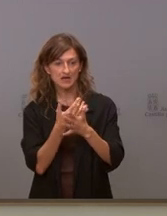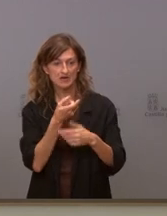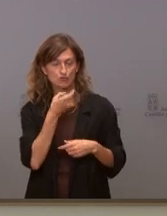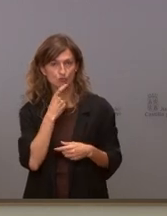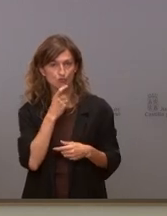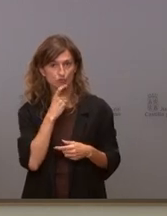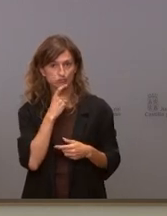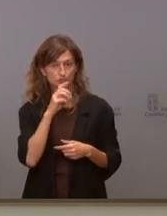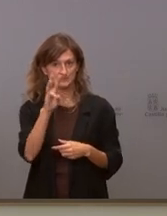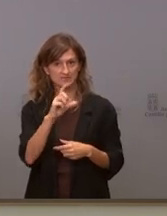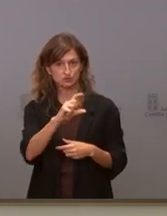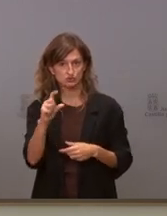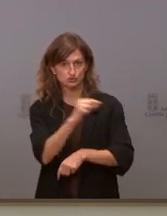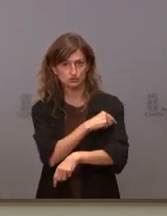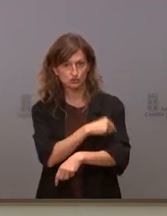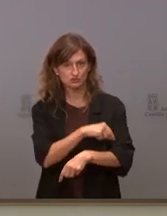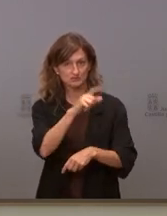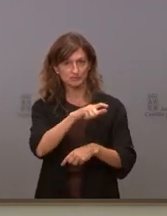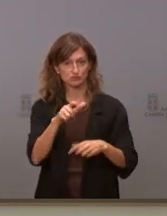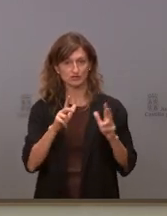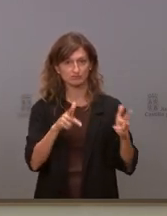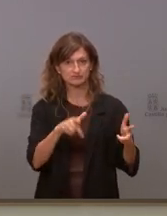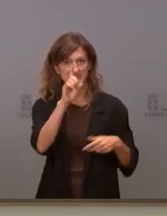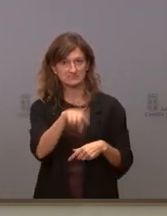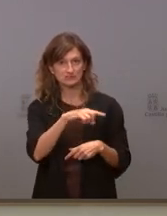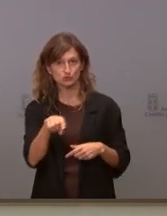estas terceras dosis se van a poner a las personas de las residencias